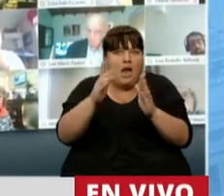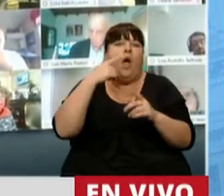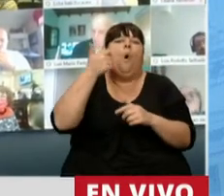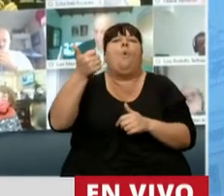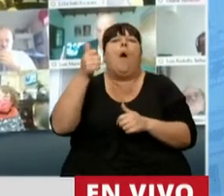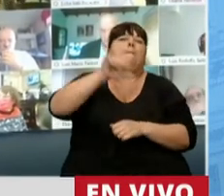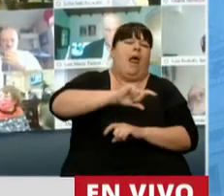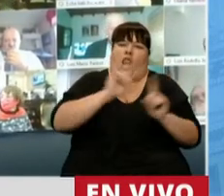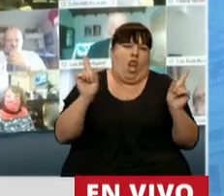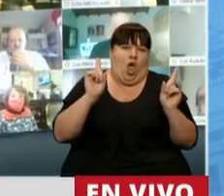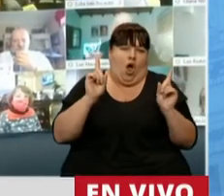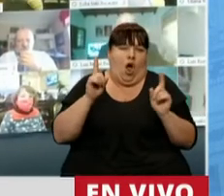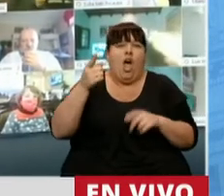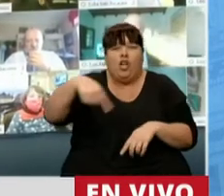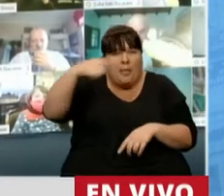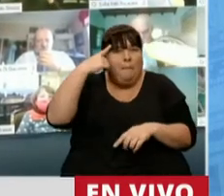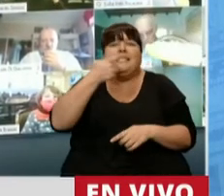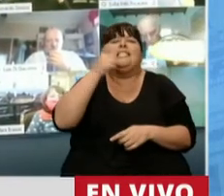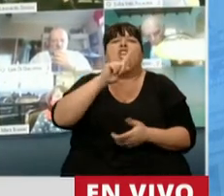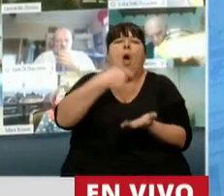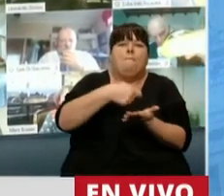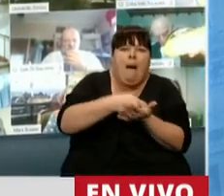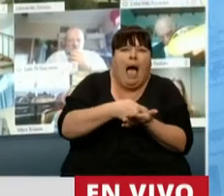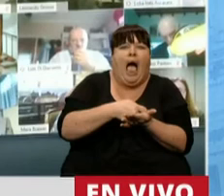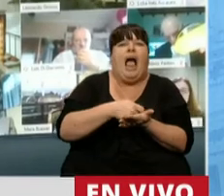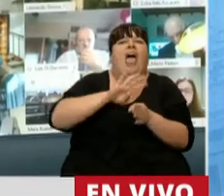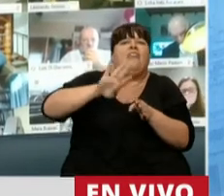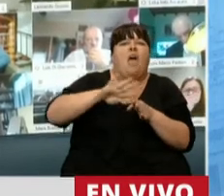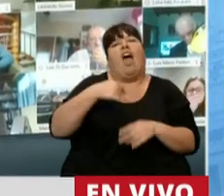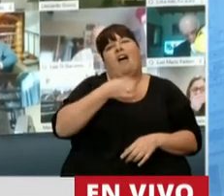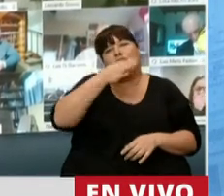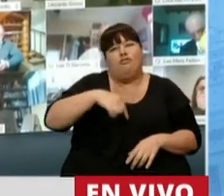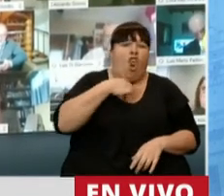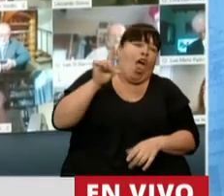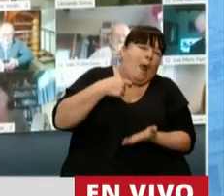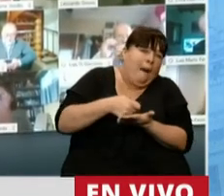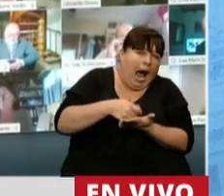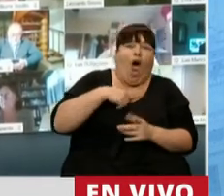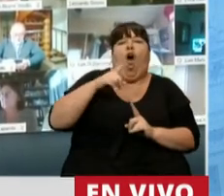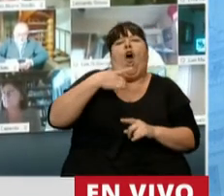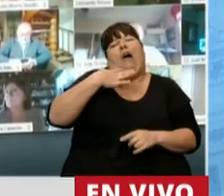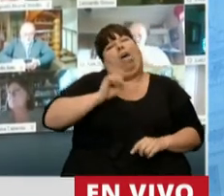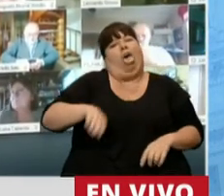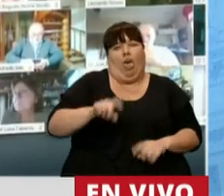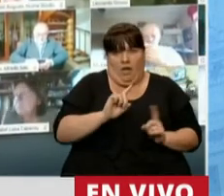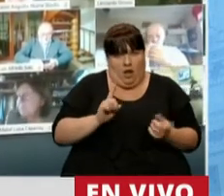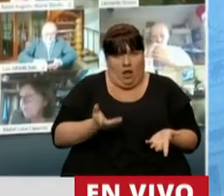idea de buenos y malos. O piensan que los que no pagaron y contrajeron deudas es porque no quisieron o porque son malos contribuyentes.